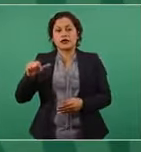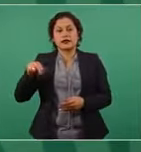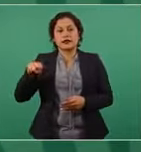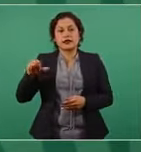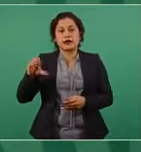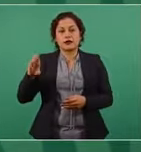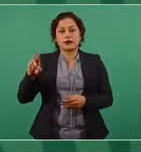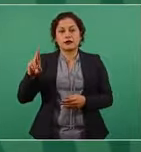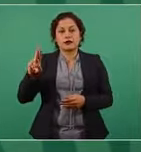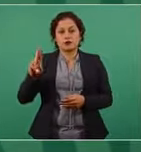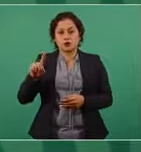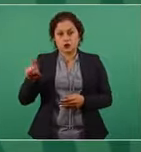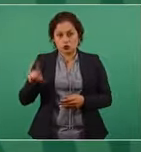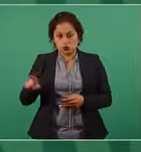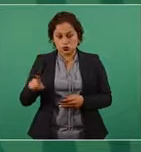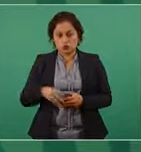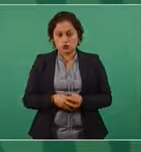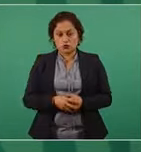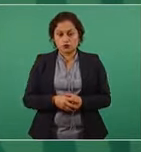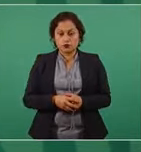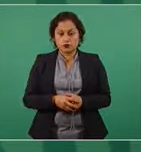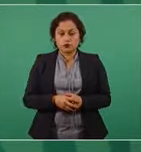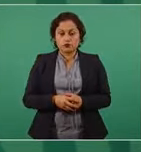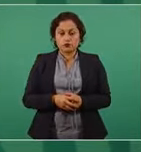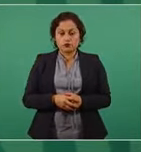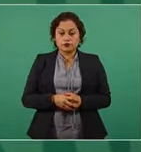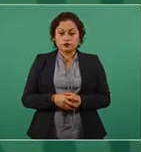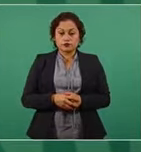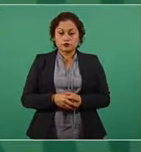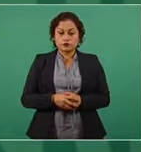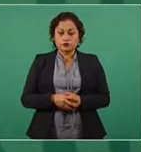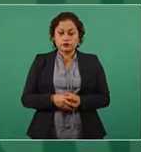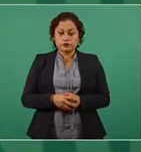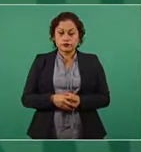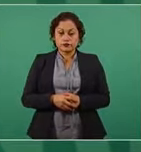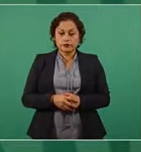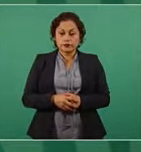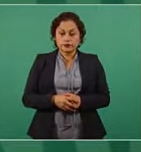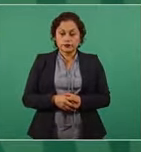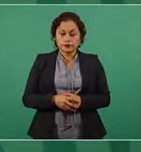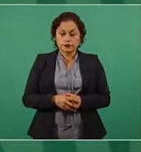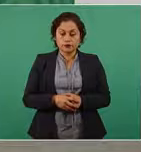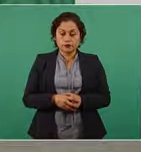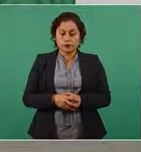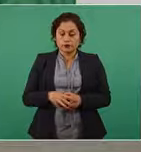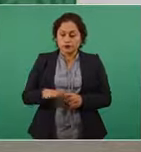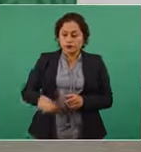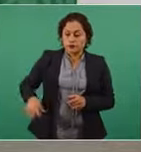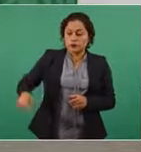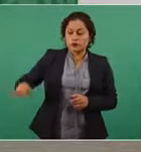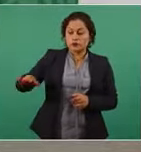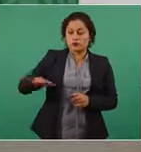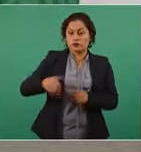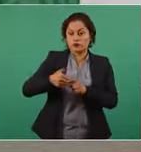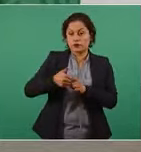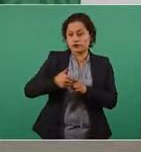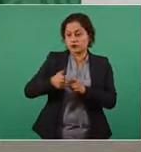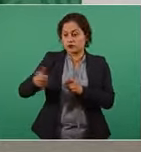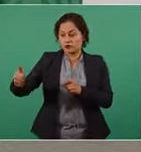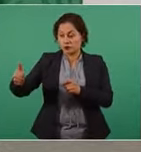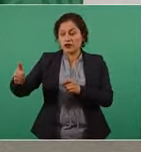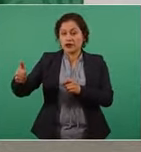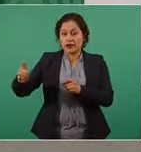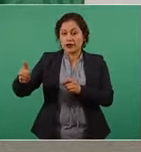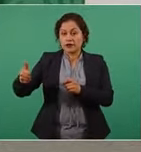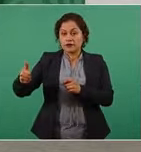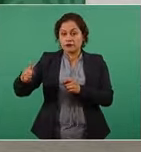de toda la vía de Coatzacoalcos a Salina Cruz,